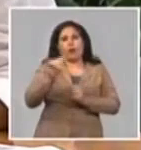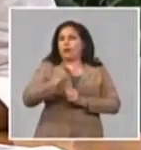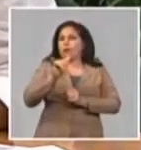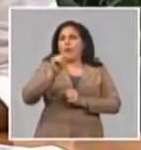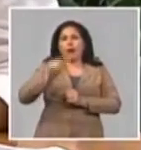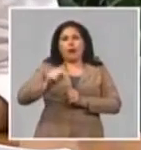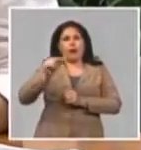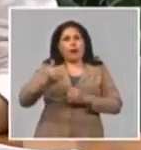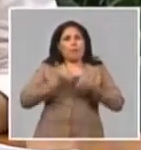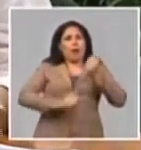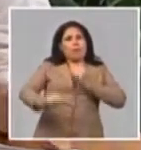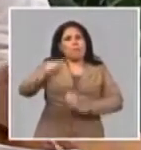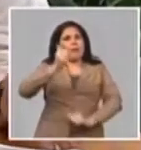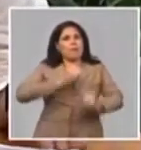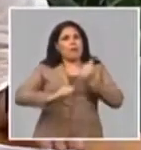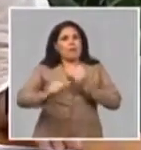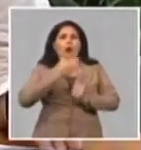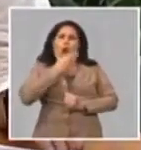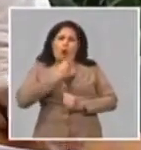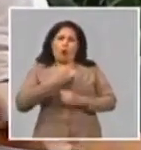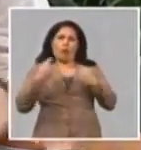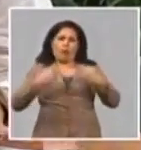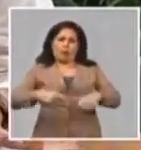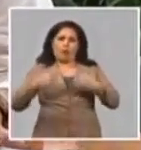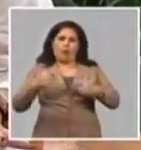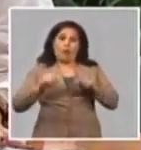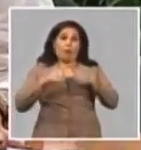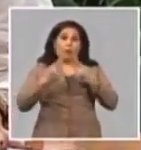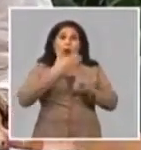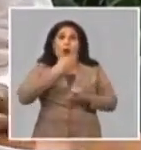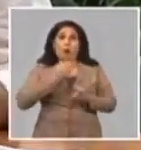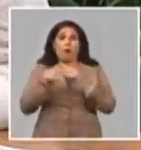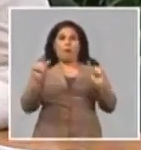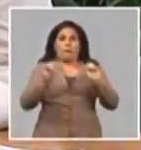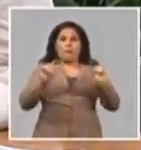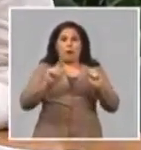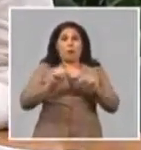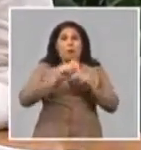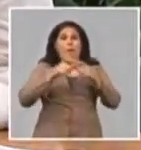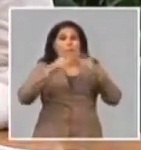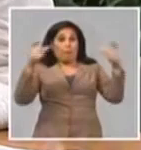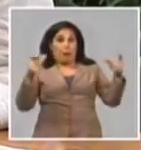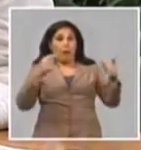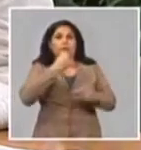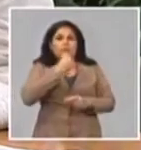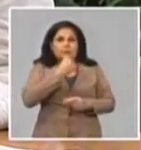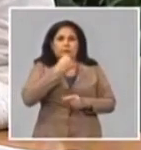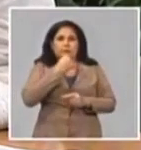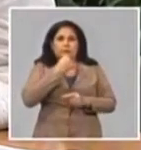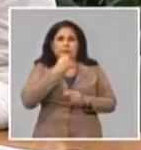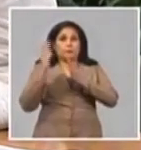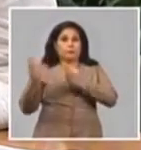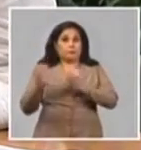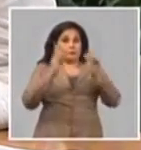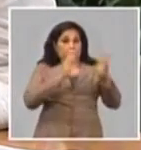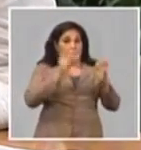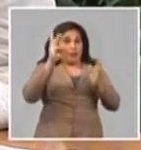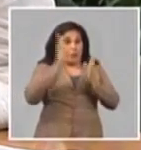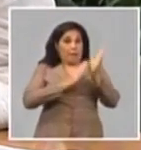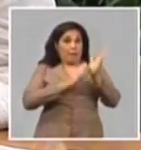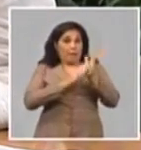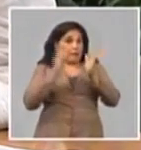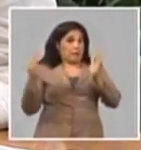la natalidad que tanta falta nos hace en nuestro país. Hasta el cierre del trimestre habíamos llegado a